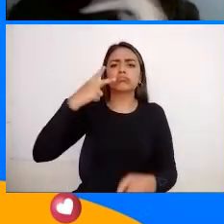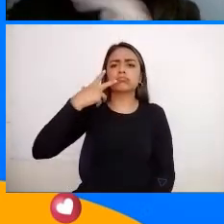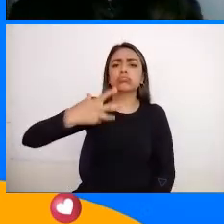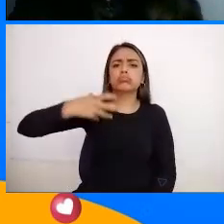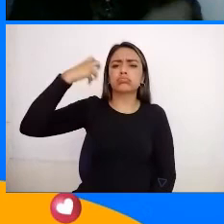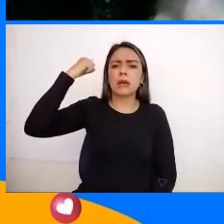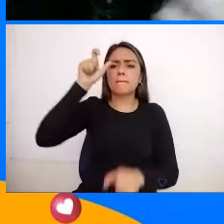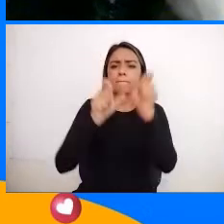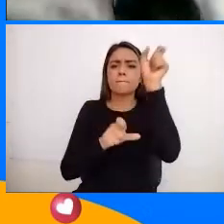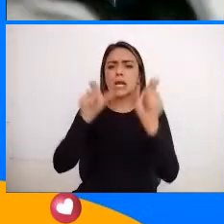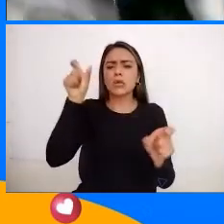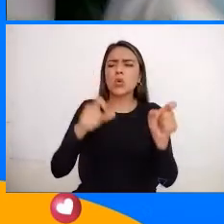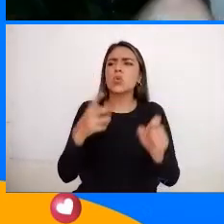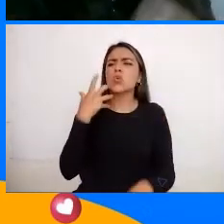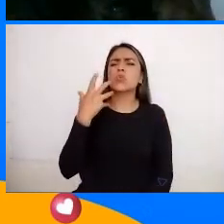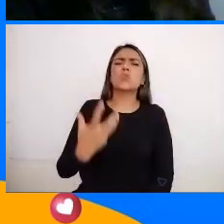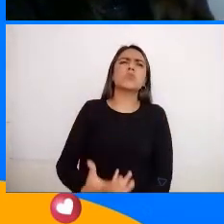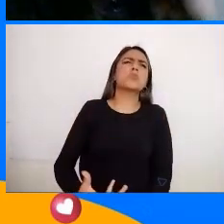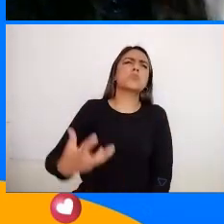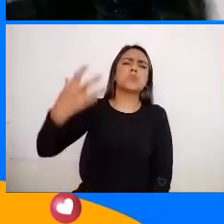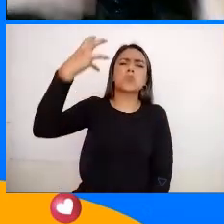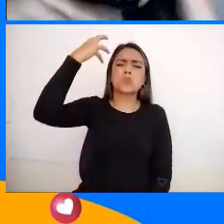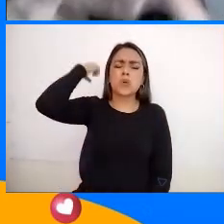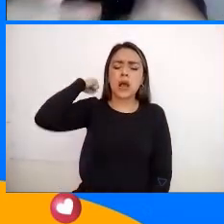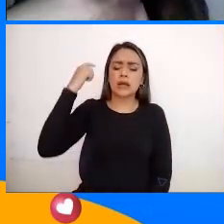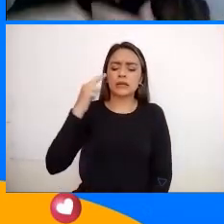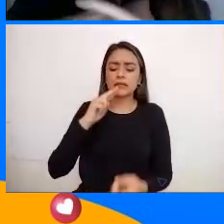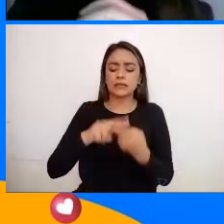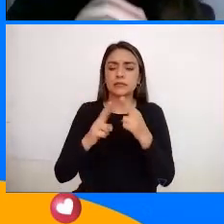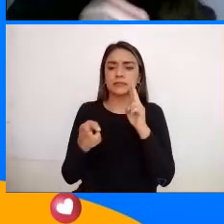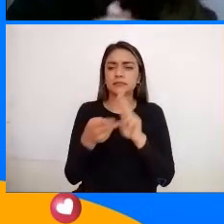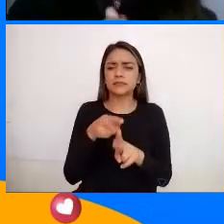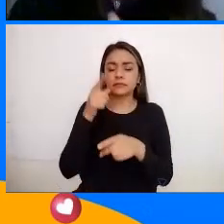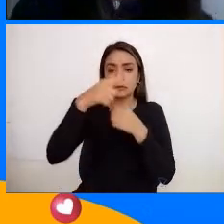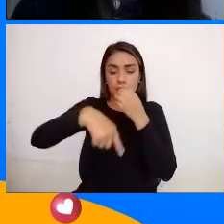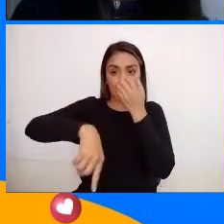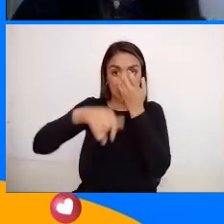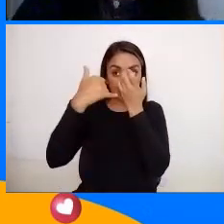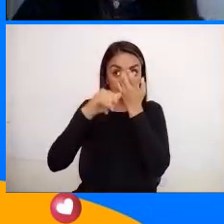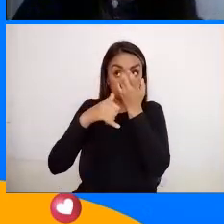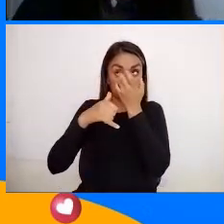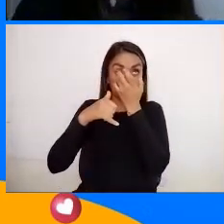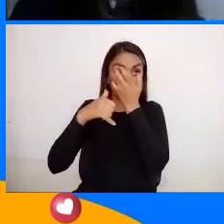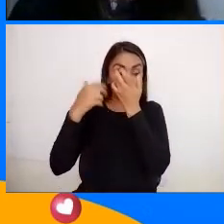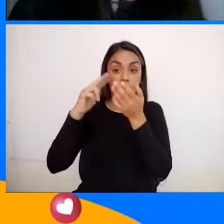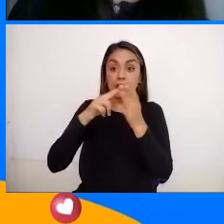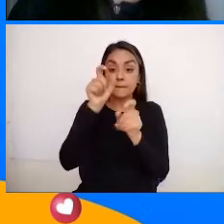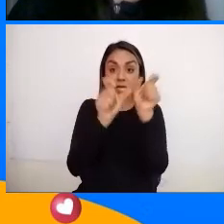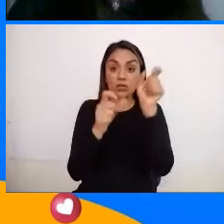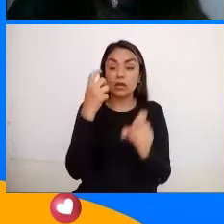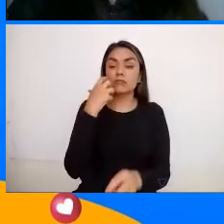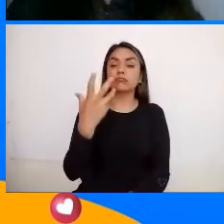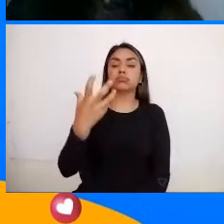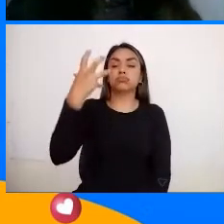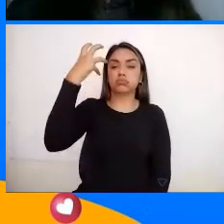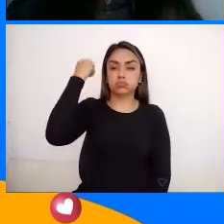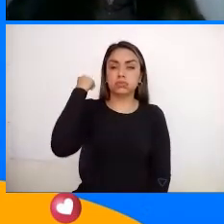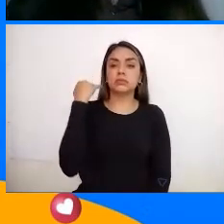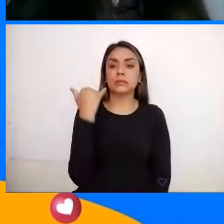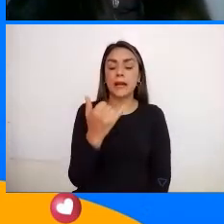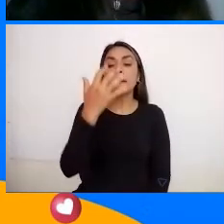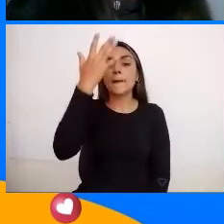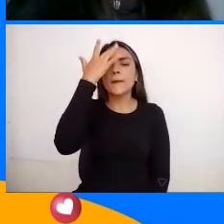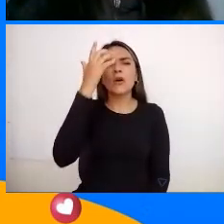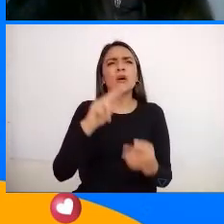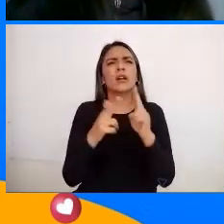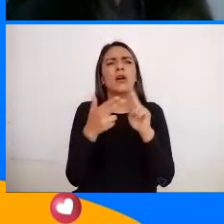Entonces por allá volquémonos A esas historias que nosotros conocemos De las antiguas civilizaciones Volquémonos